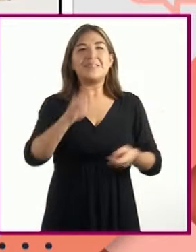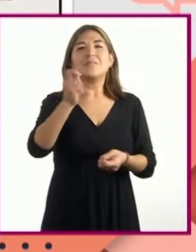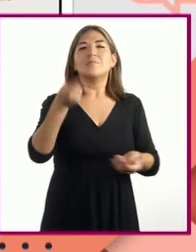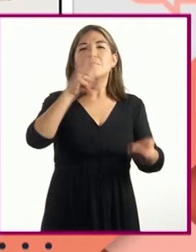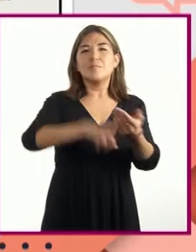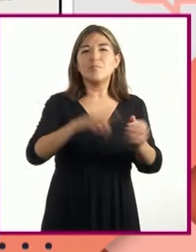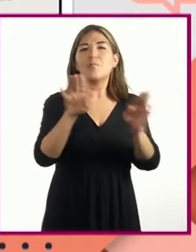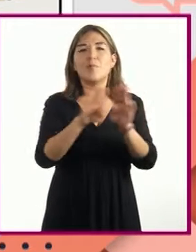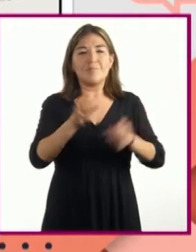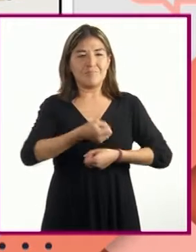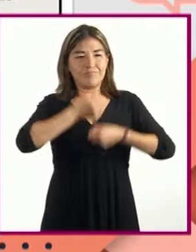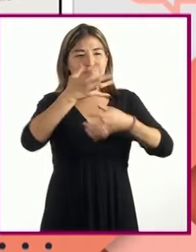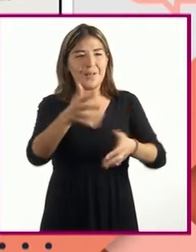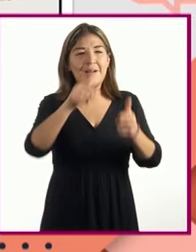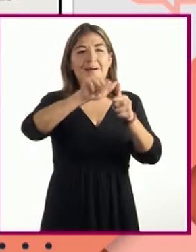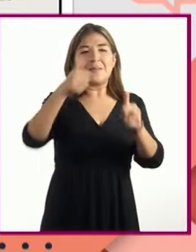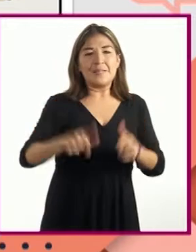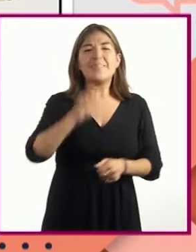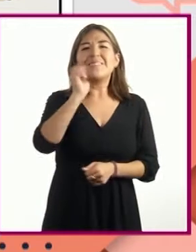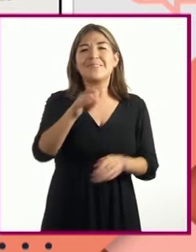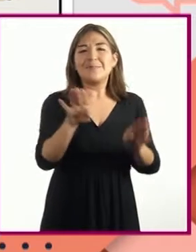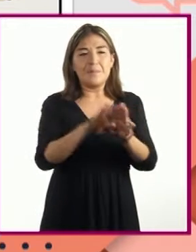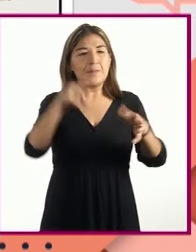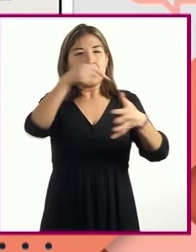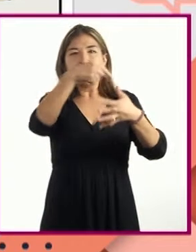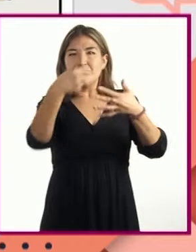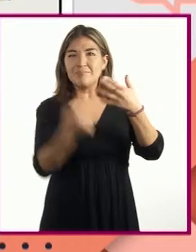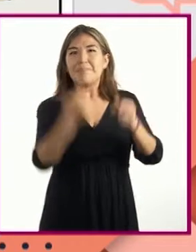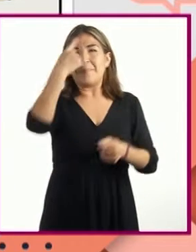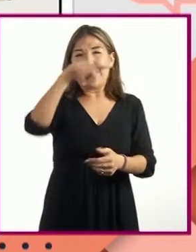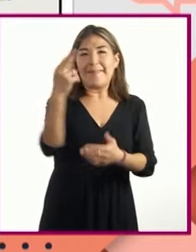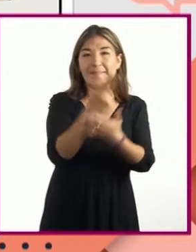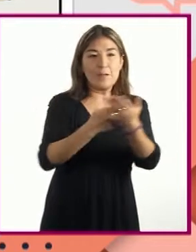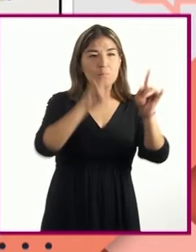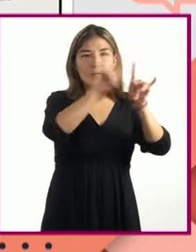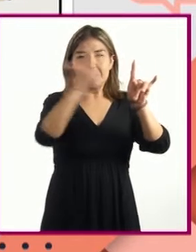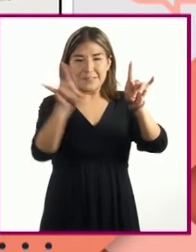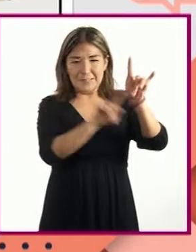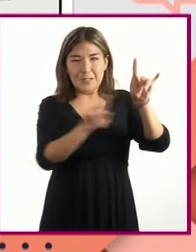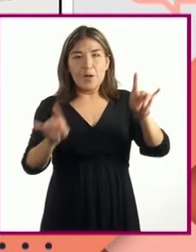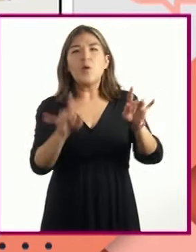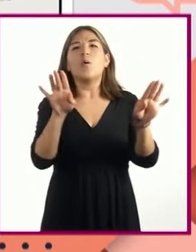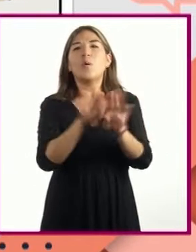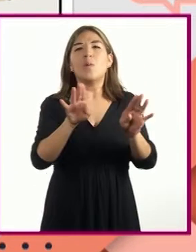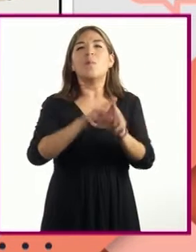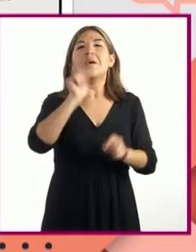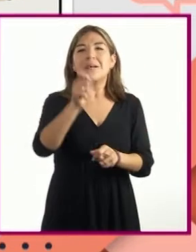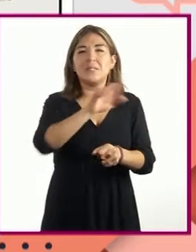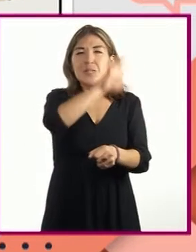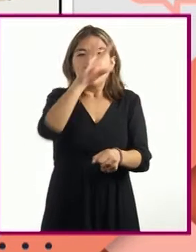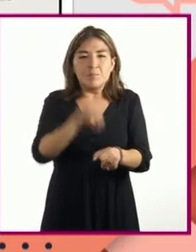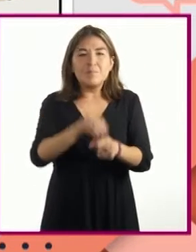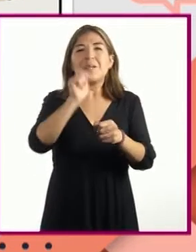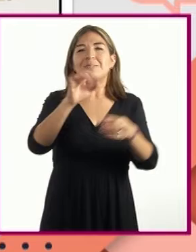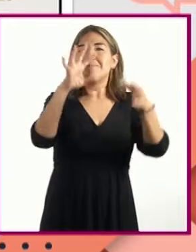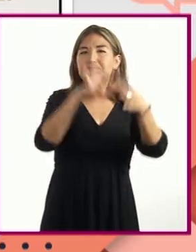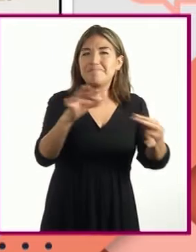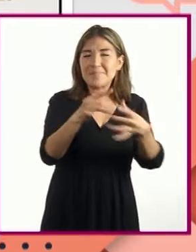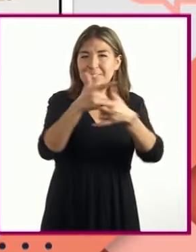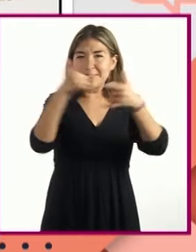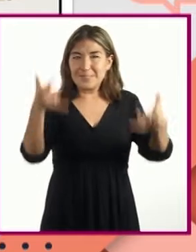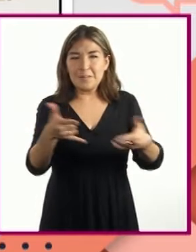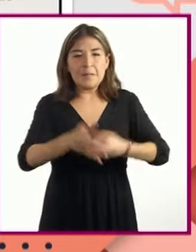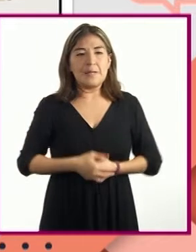forma de expresión artística y consiste en una serie de dibujos que, leídos en secuencia, componen un relato. Además,